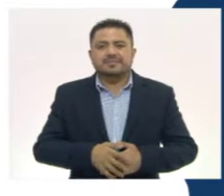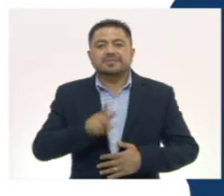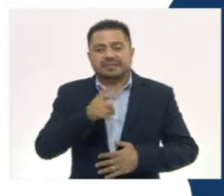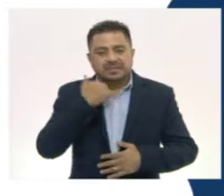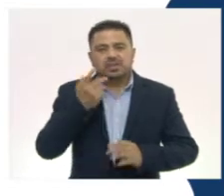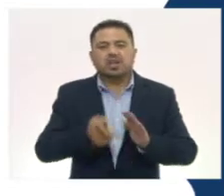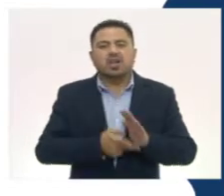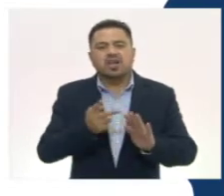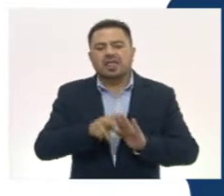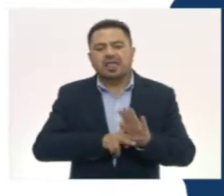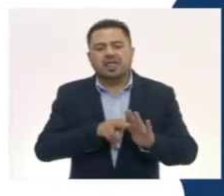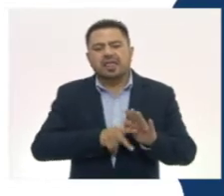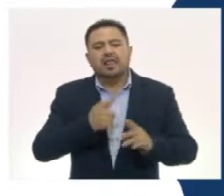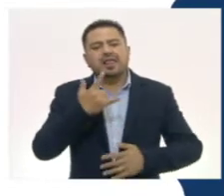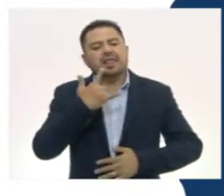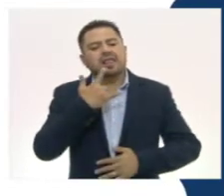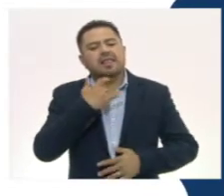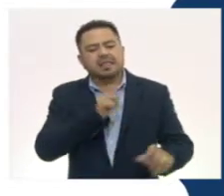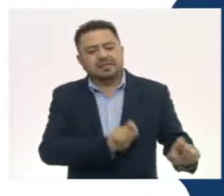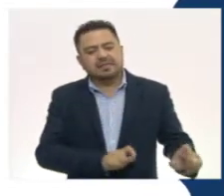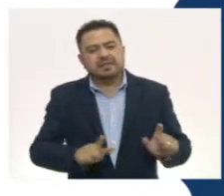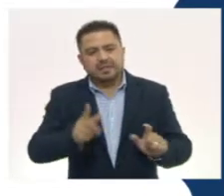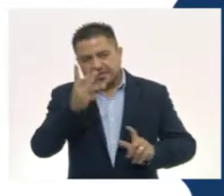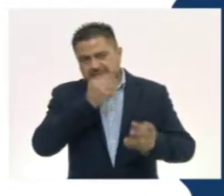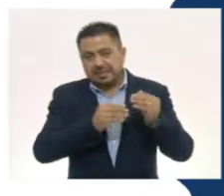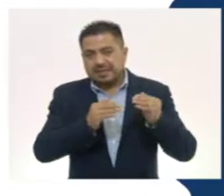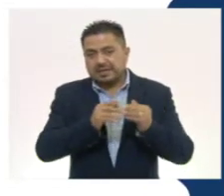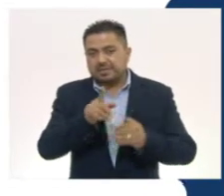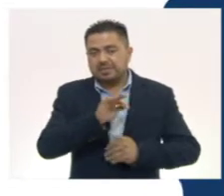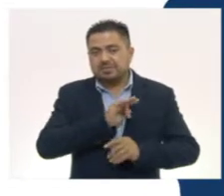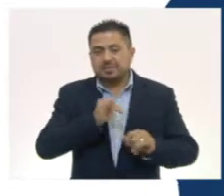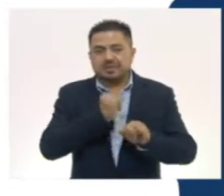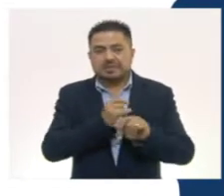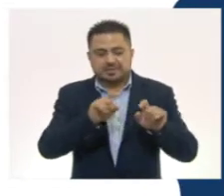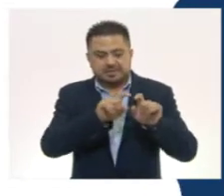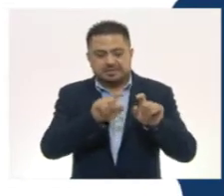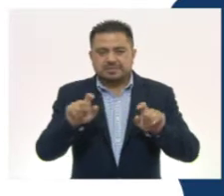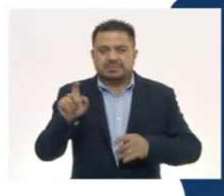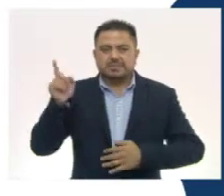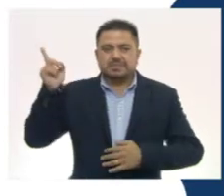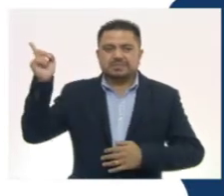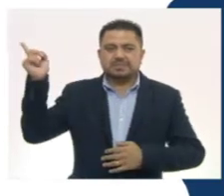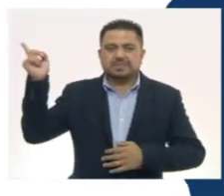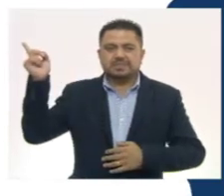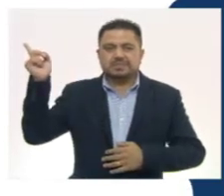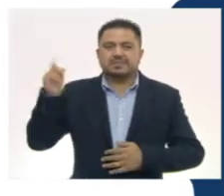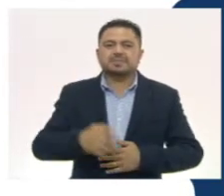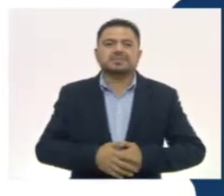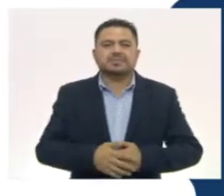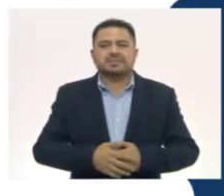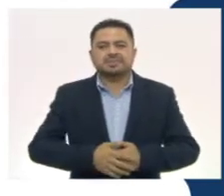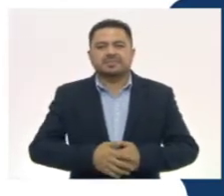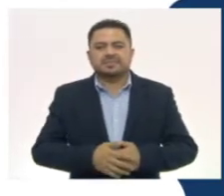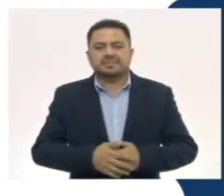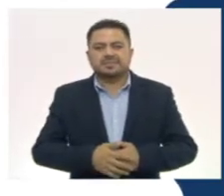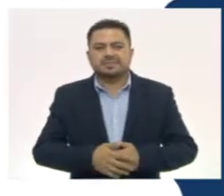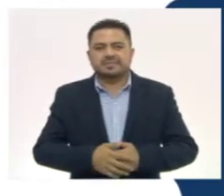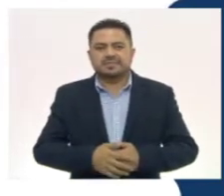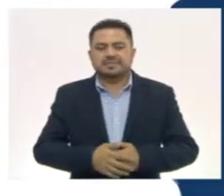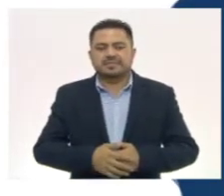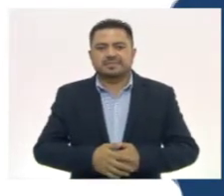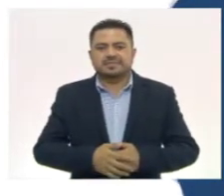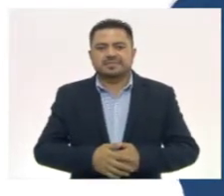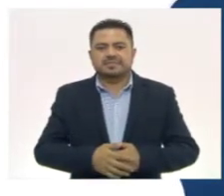Si quieres volver a ver los programas de Aprende en Casa, los puedes encontrar en la siguiente liga. Aprendeencasa.cep